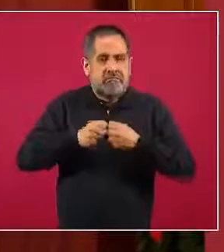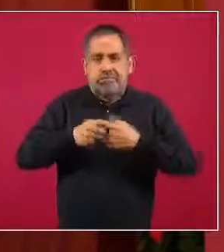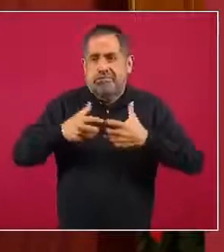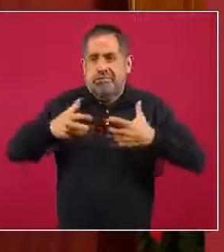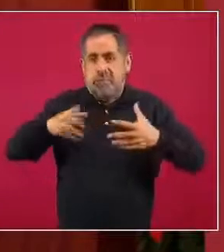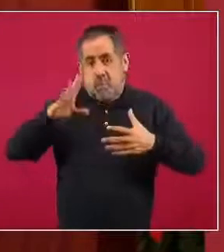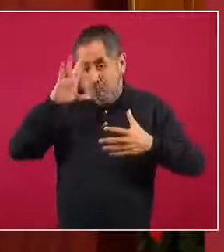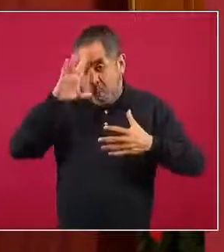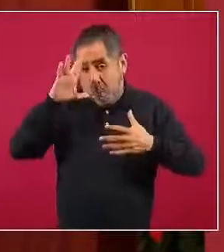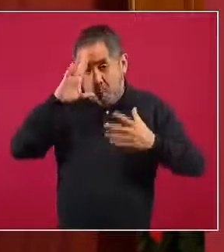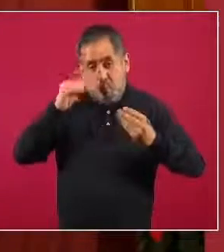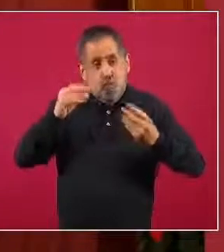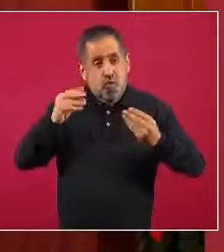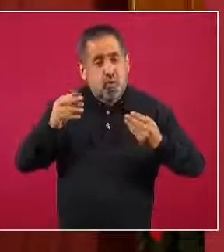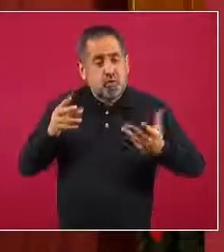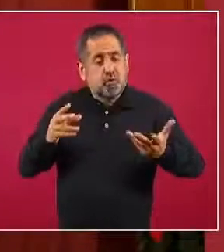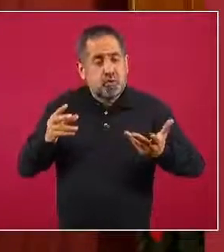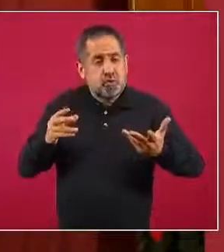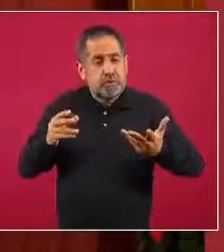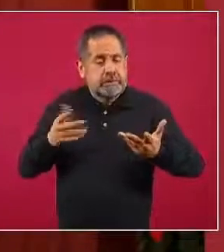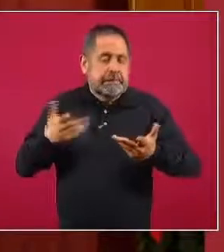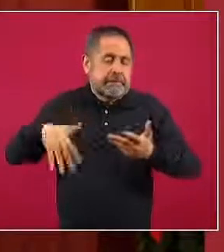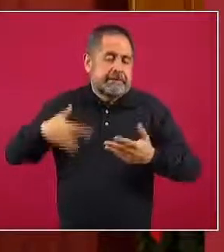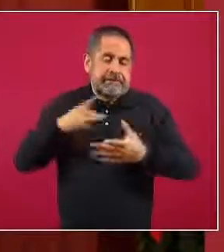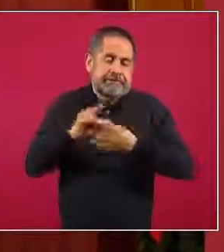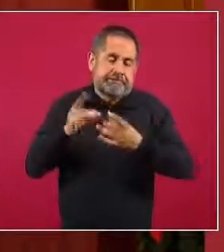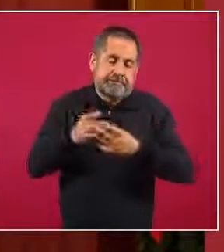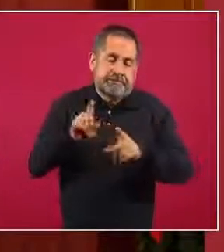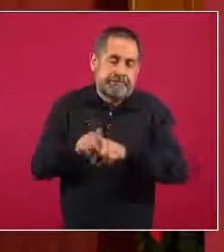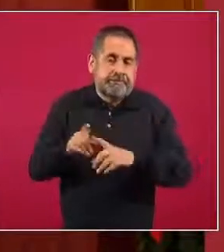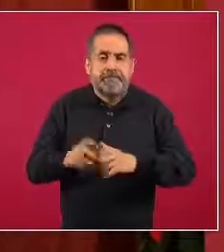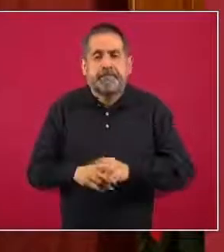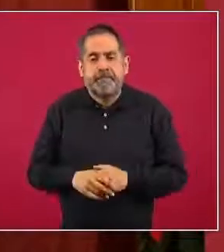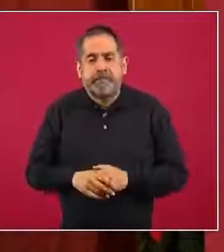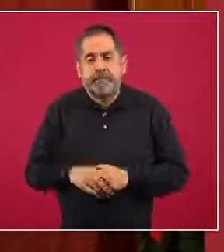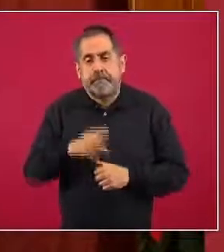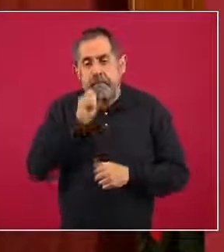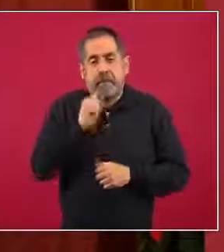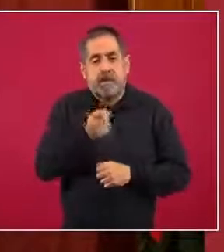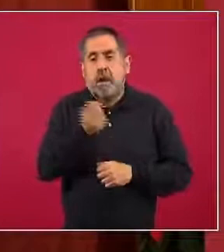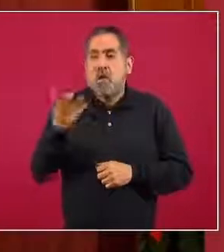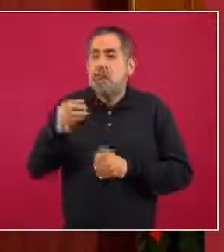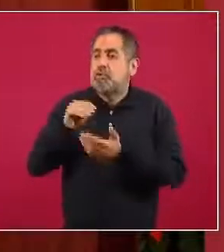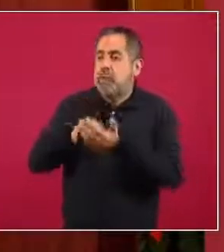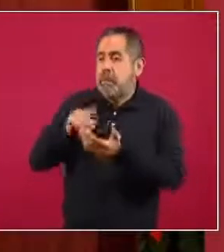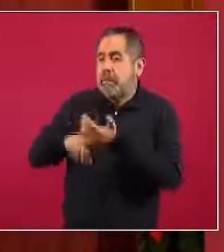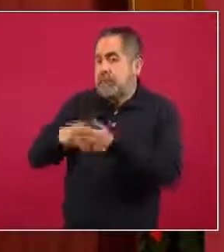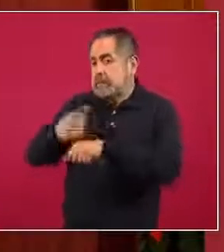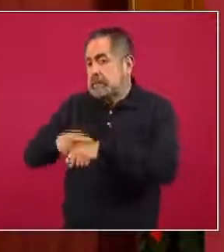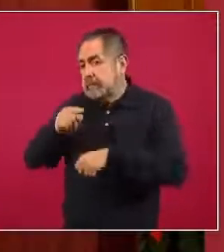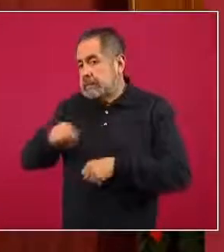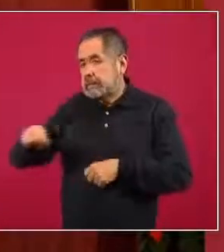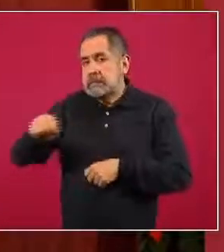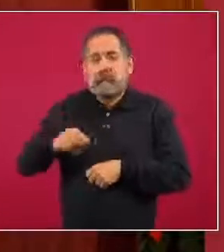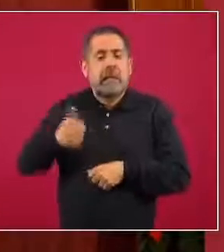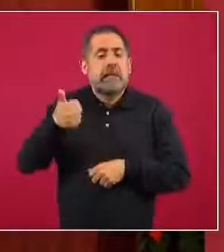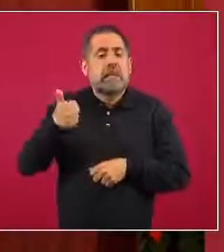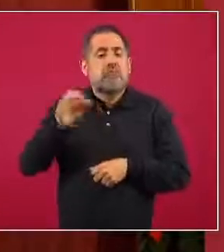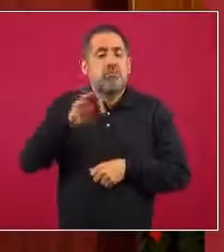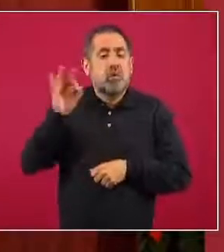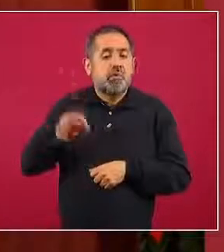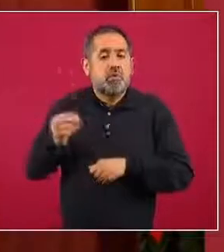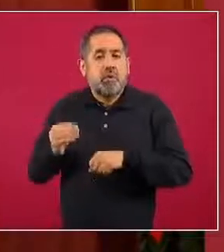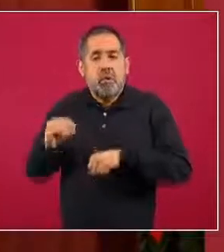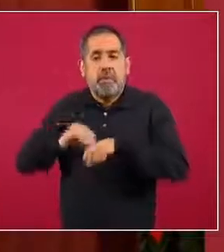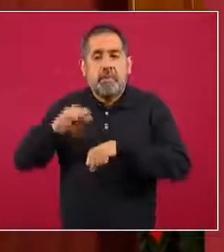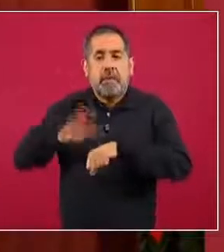de contagios que va de la mano de lo que hemos estado comentando. Igualmente, los casos activos estimados, seis por ciento se incrementa